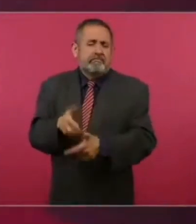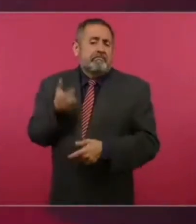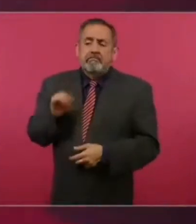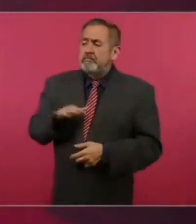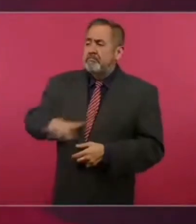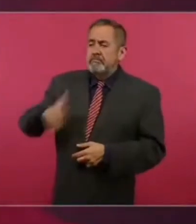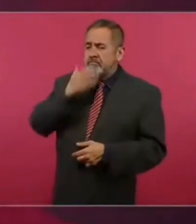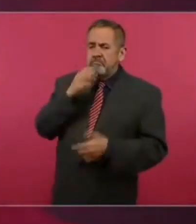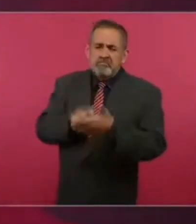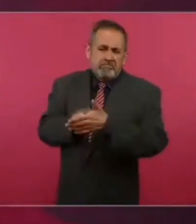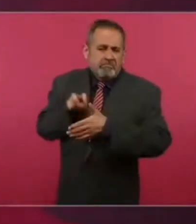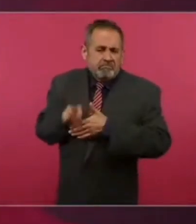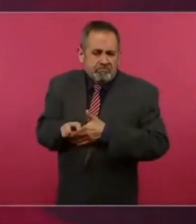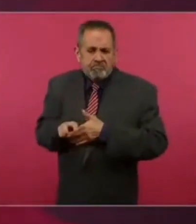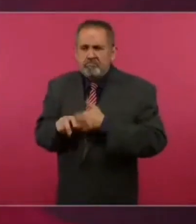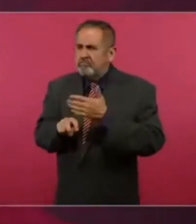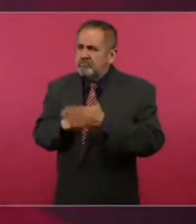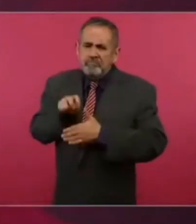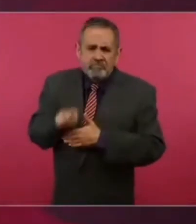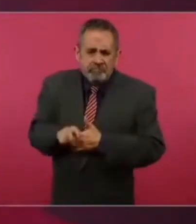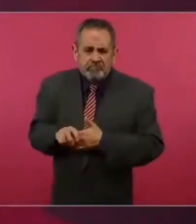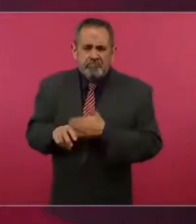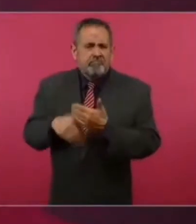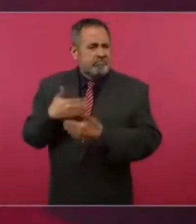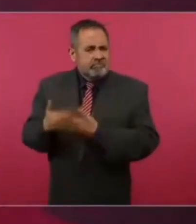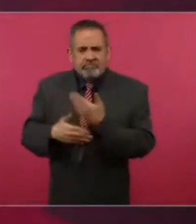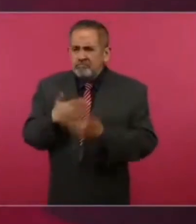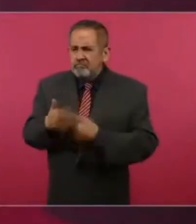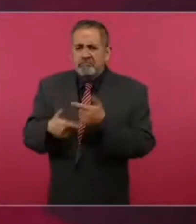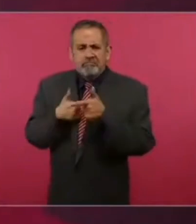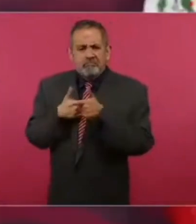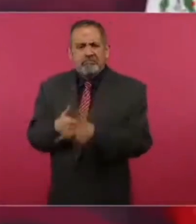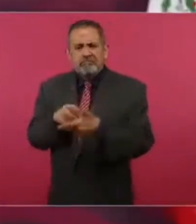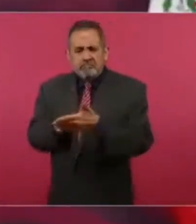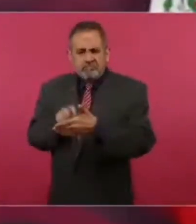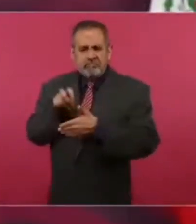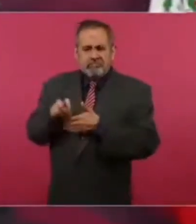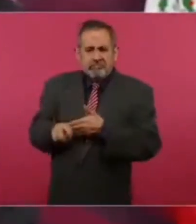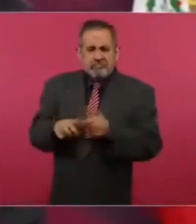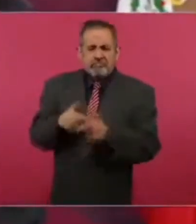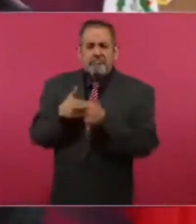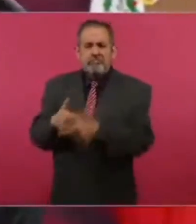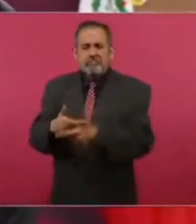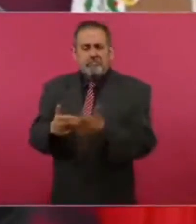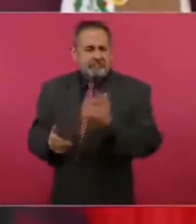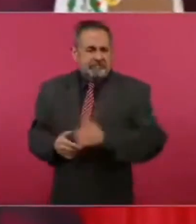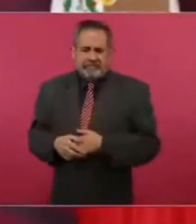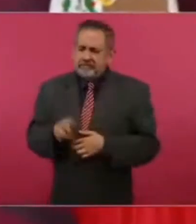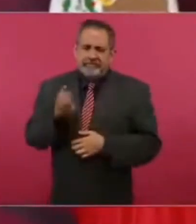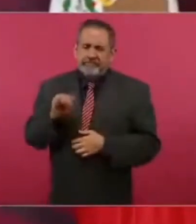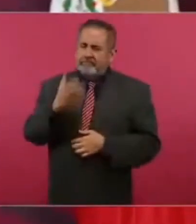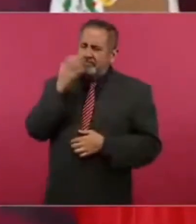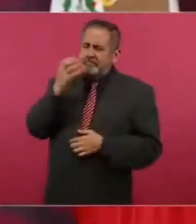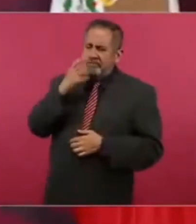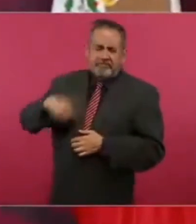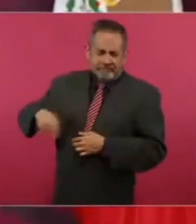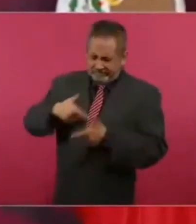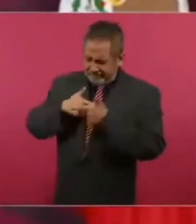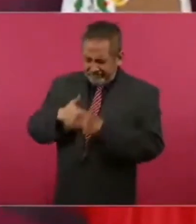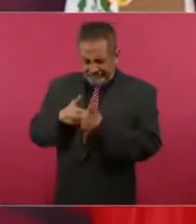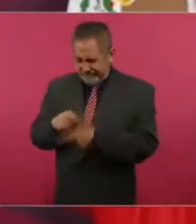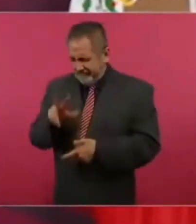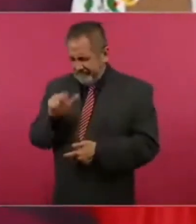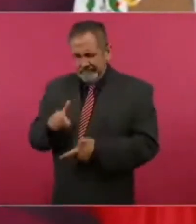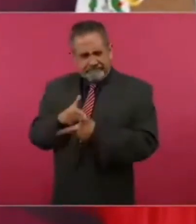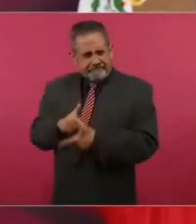Nos ponen un obstáculo, lo brincamos, seguimos corriendo y otro obstáculo y lo brincamos y ahí vamos, y ahí vamos, y